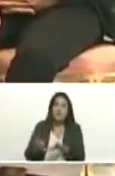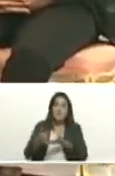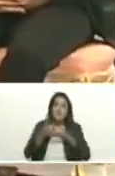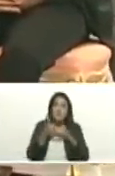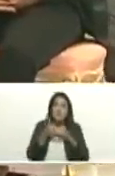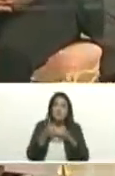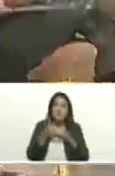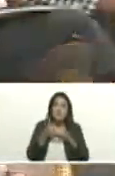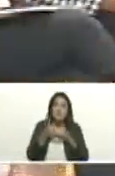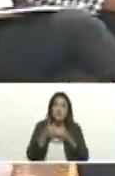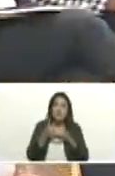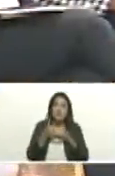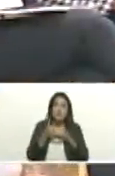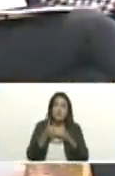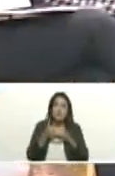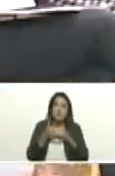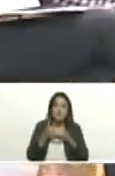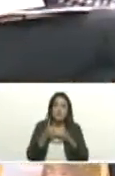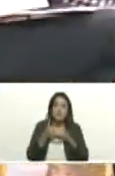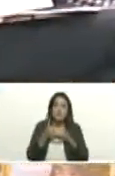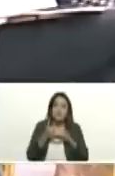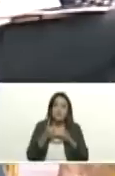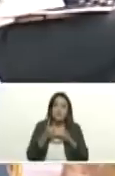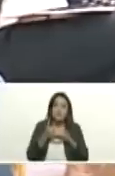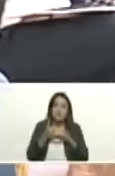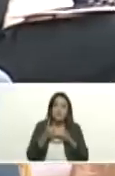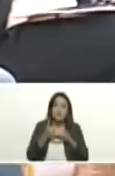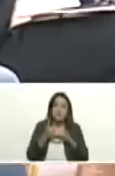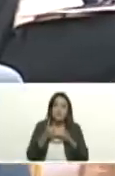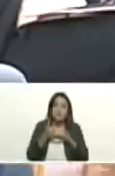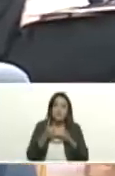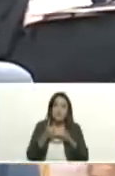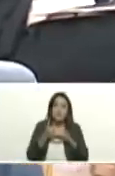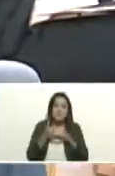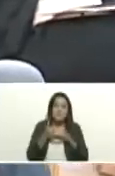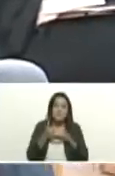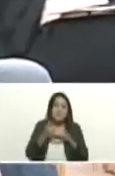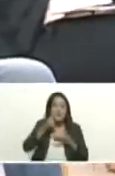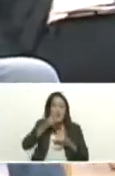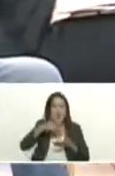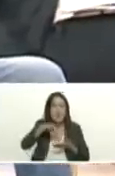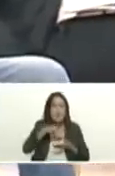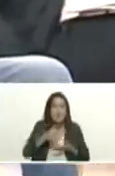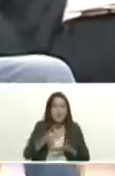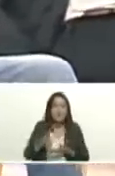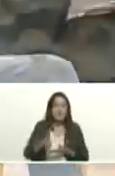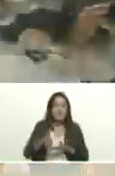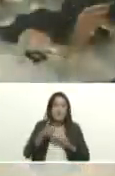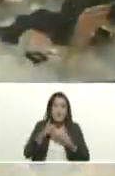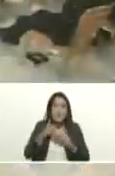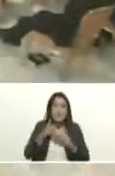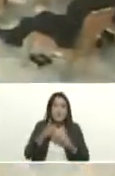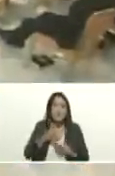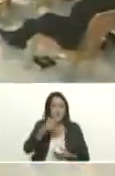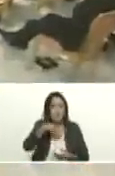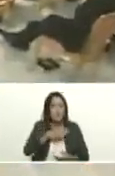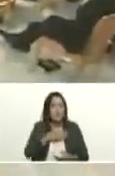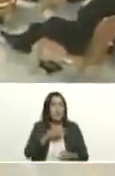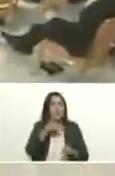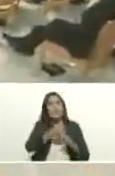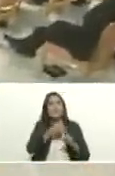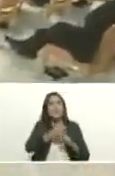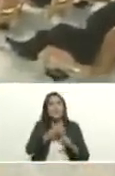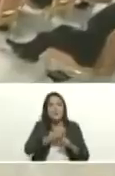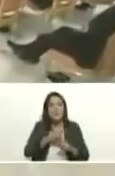definitivo y movilizado del pueblo de Venezuela a esta batalla que estoy dando que estamos